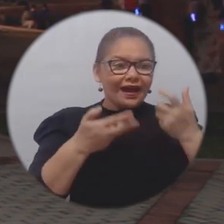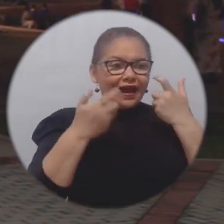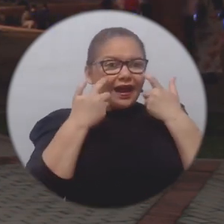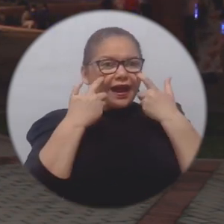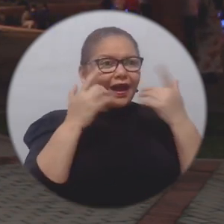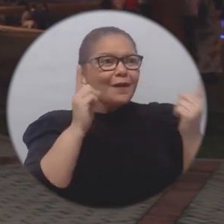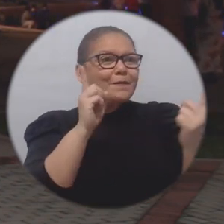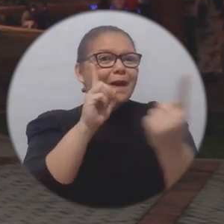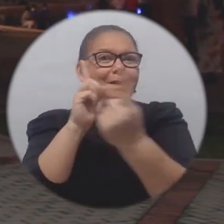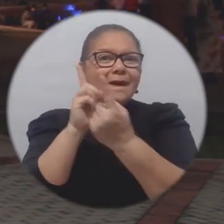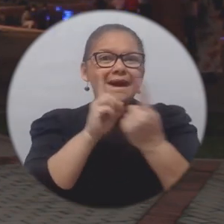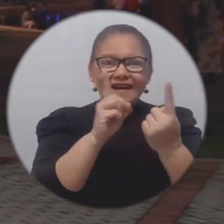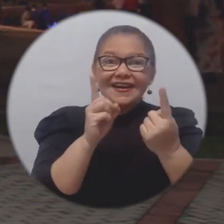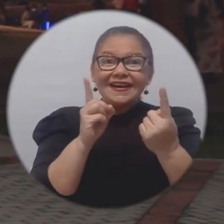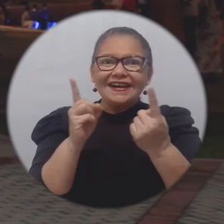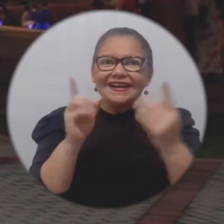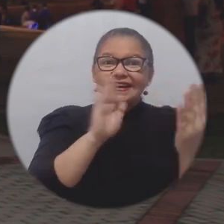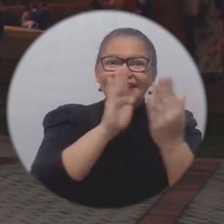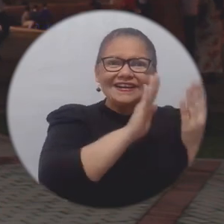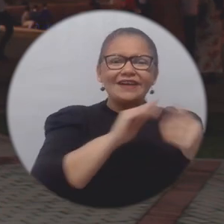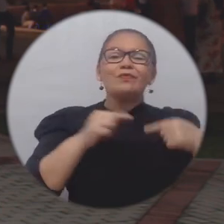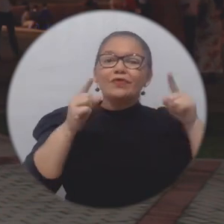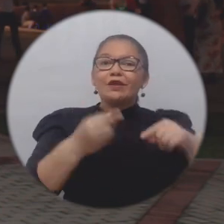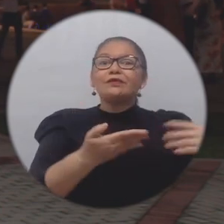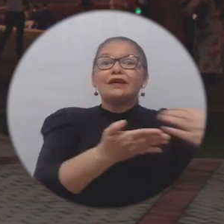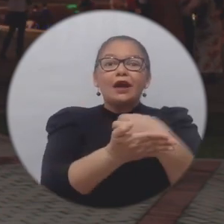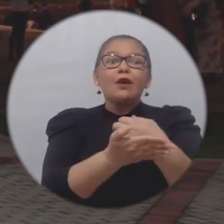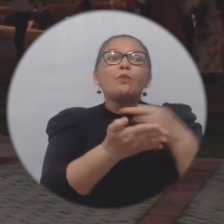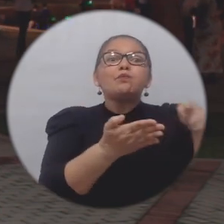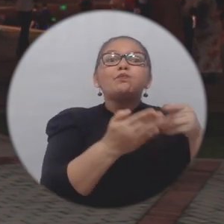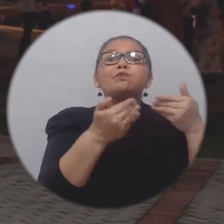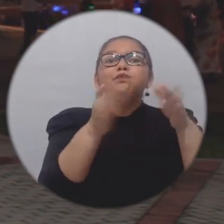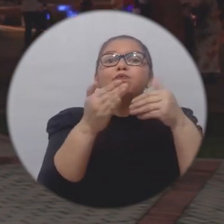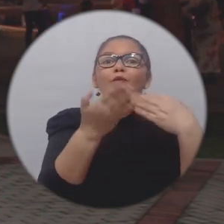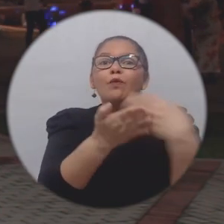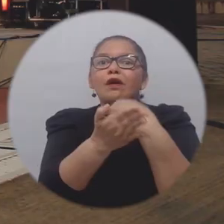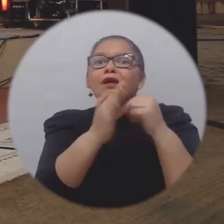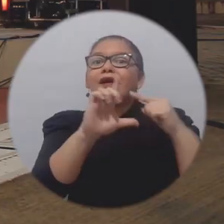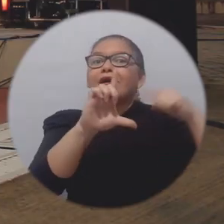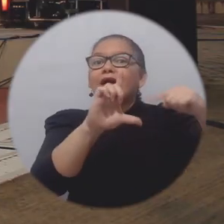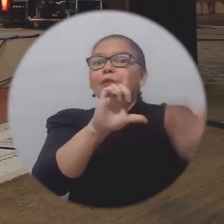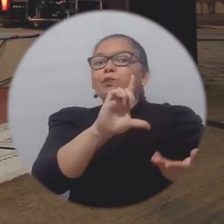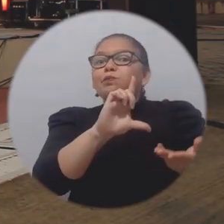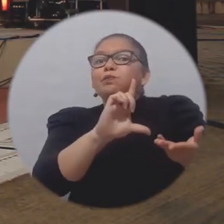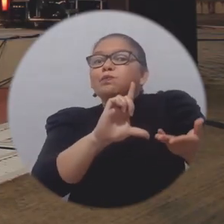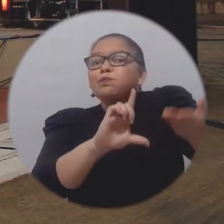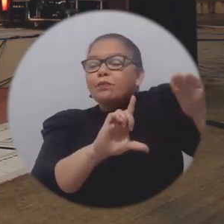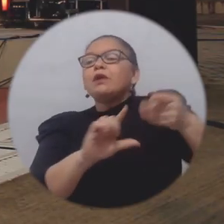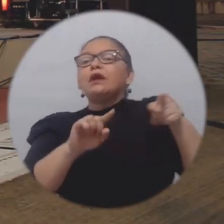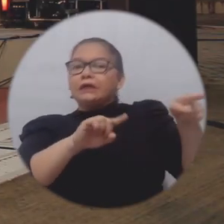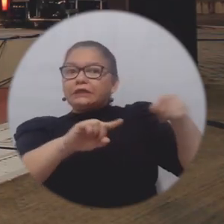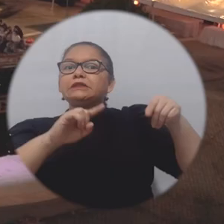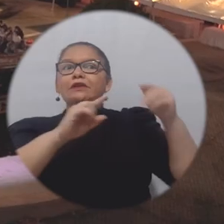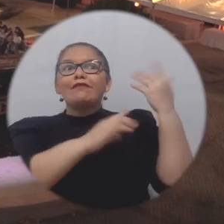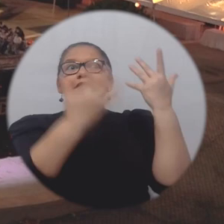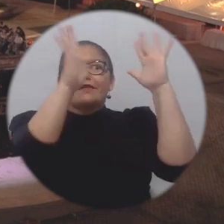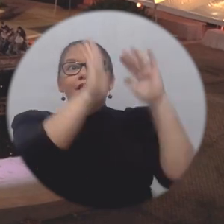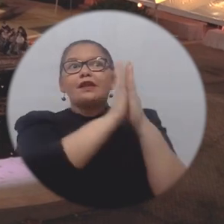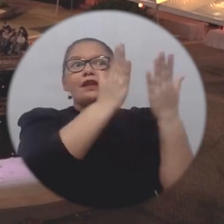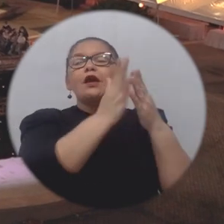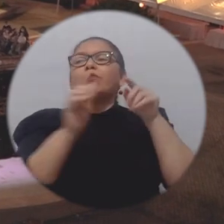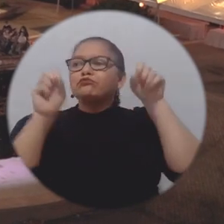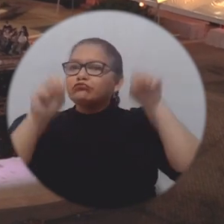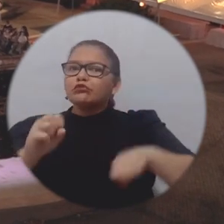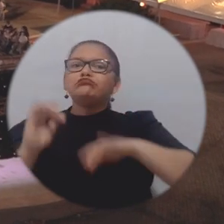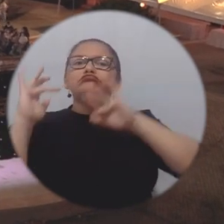reactivación económica. Y la Feria Internacional del Libro también entiende eso. Se articula a un escenario de retorno seguro, a un